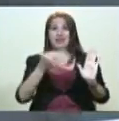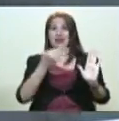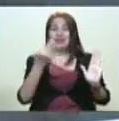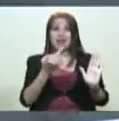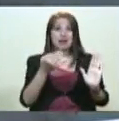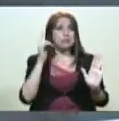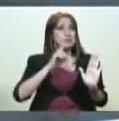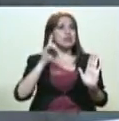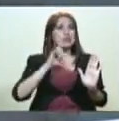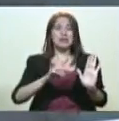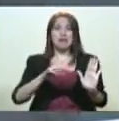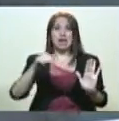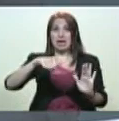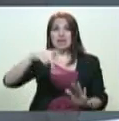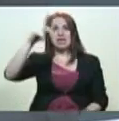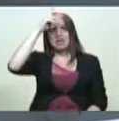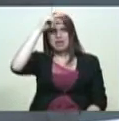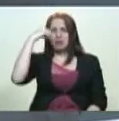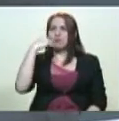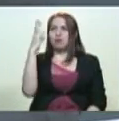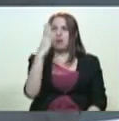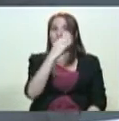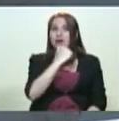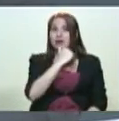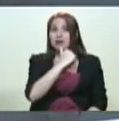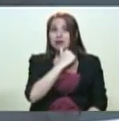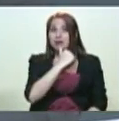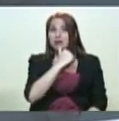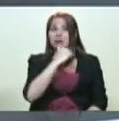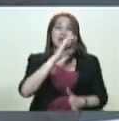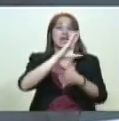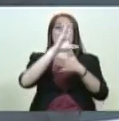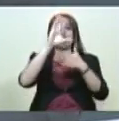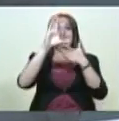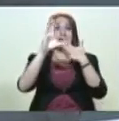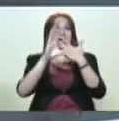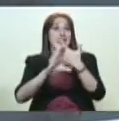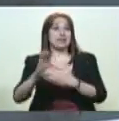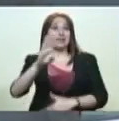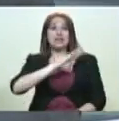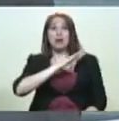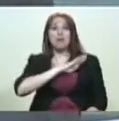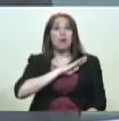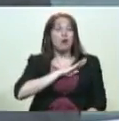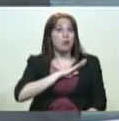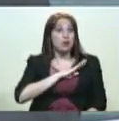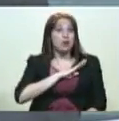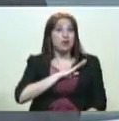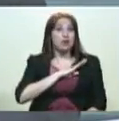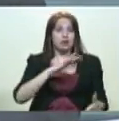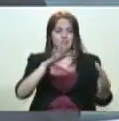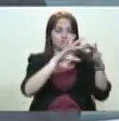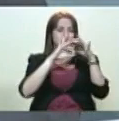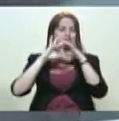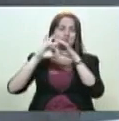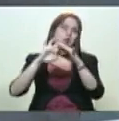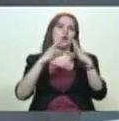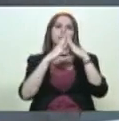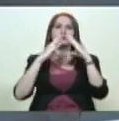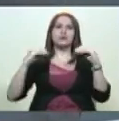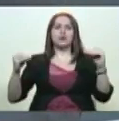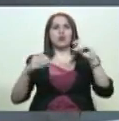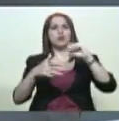Venezuela no es Irak, Venezuela tiene características muy particulares que la entrelazan además con todo este continente